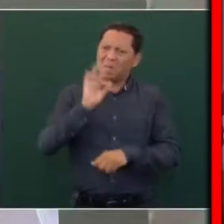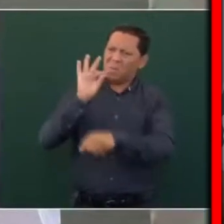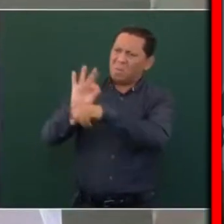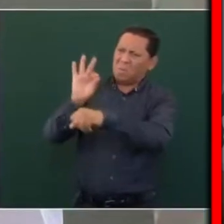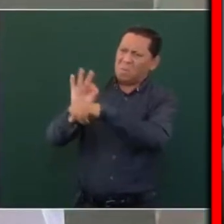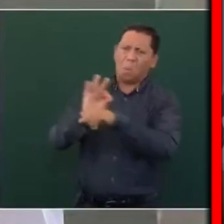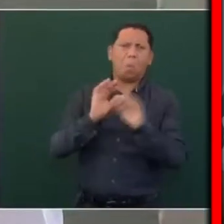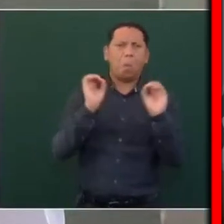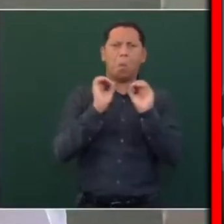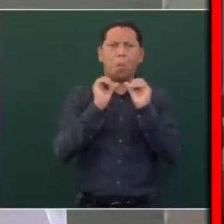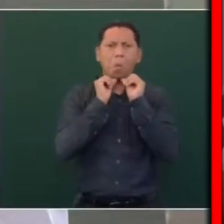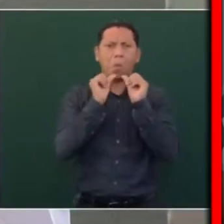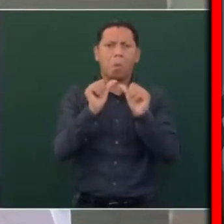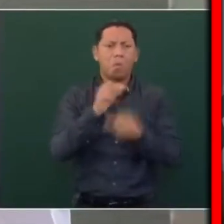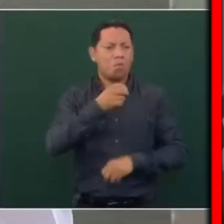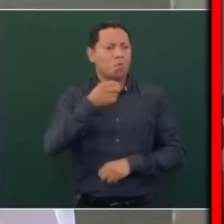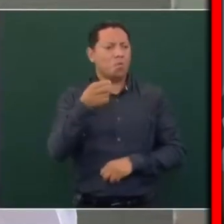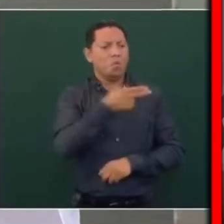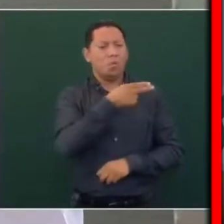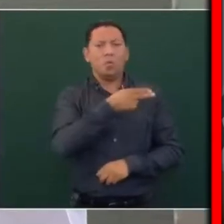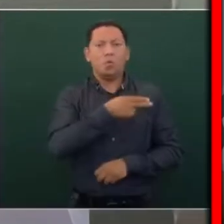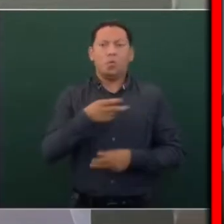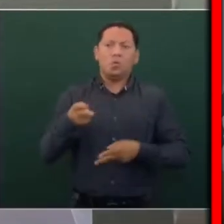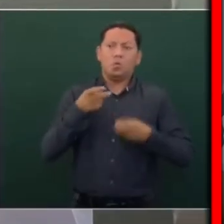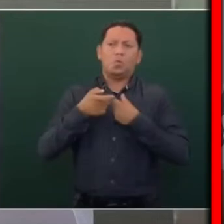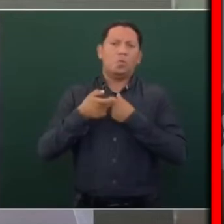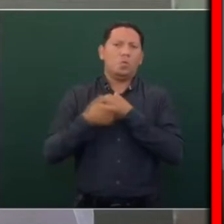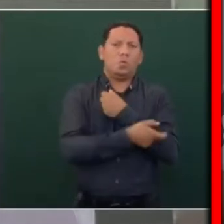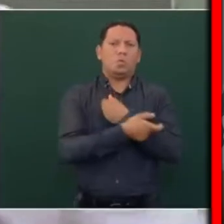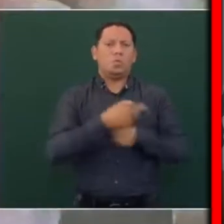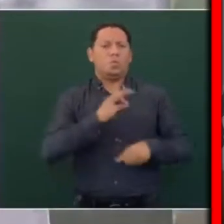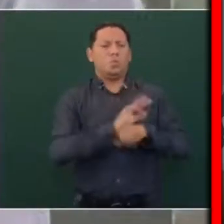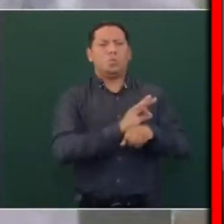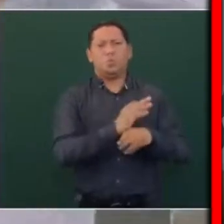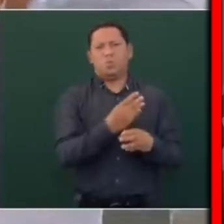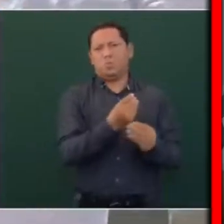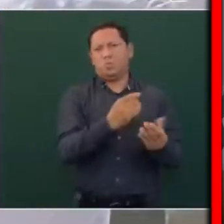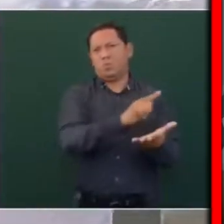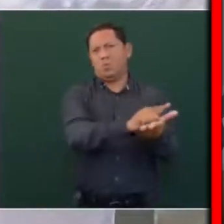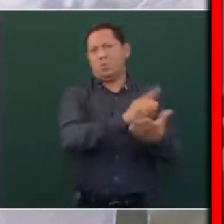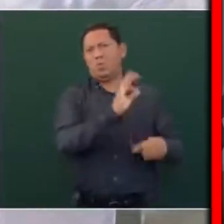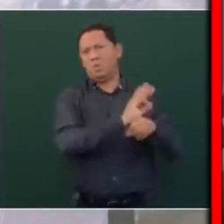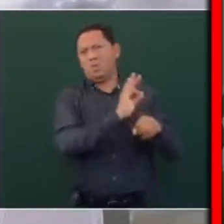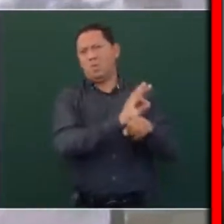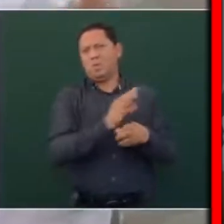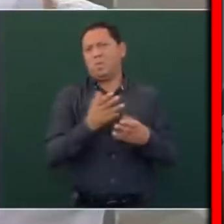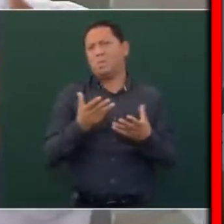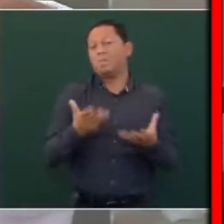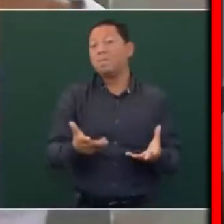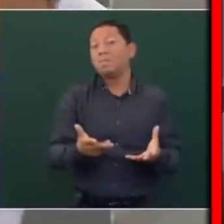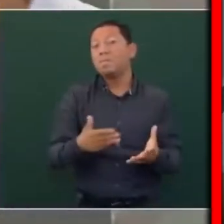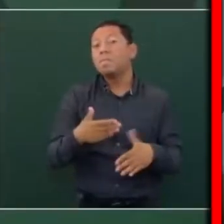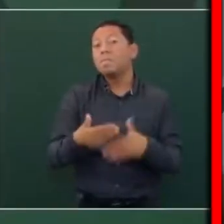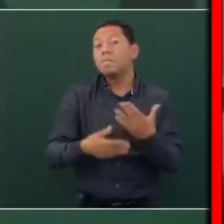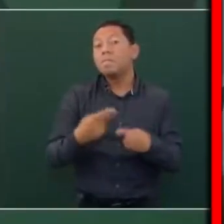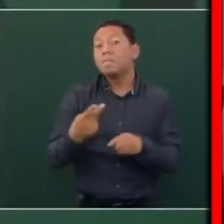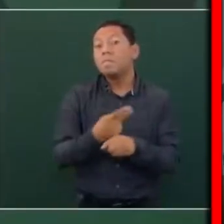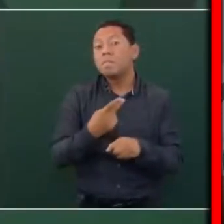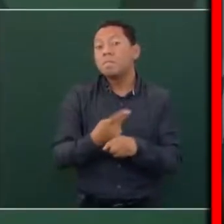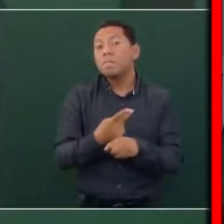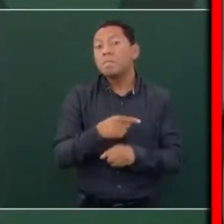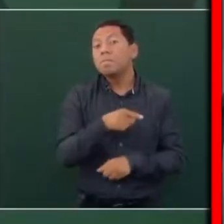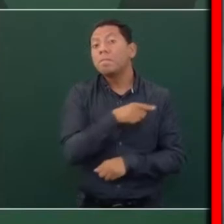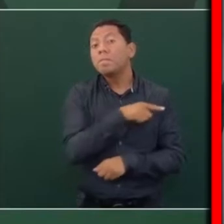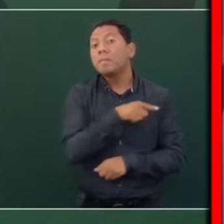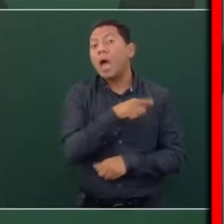de privilegios, de corrupción. y hicieron el